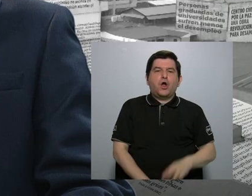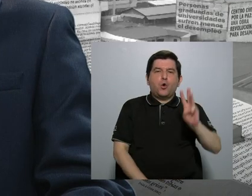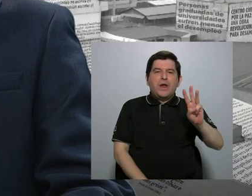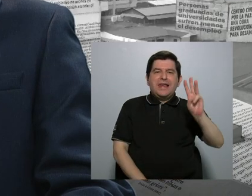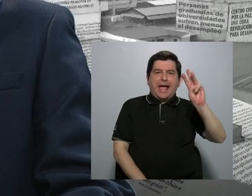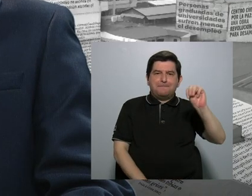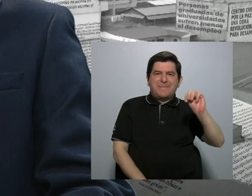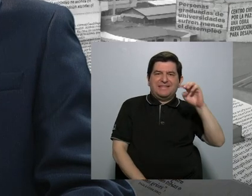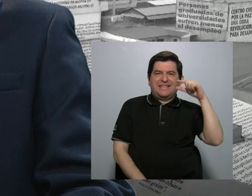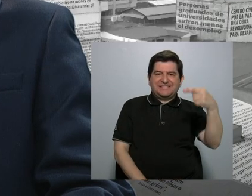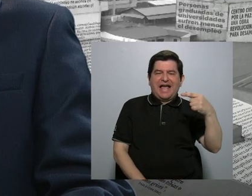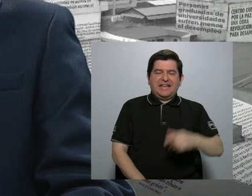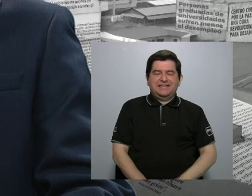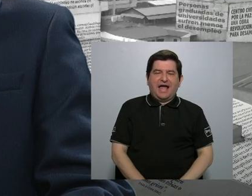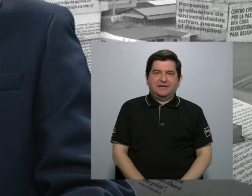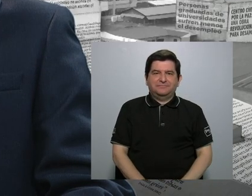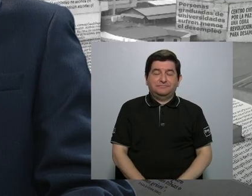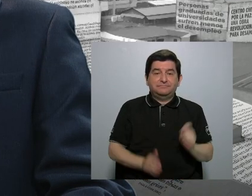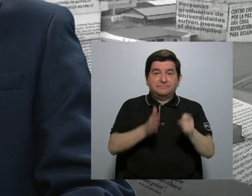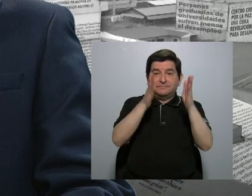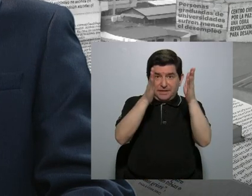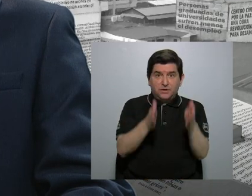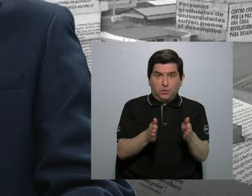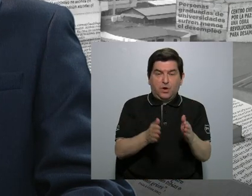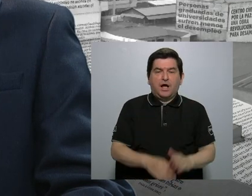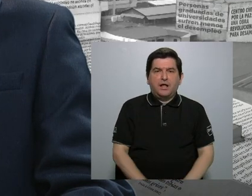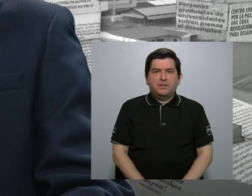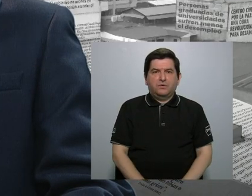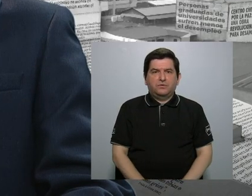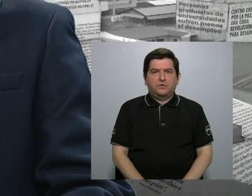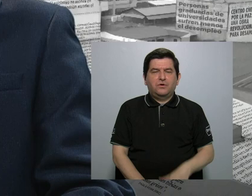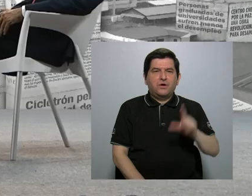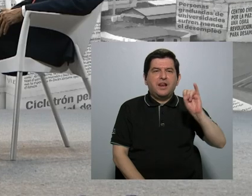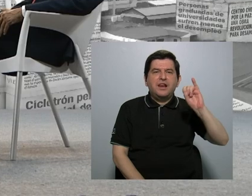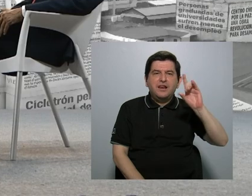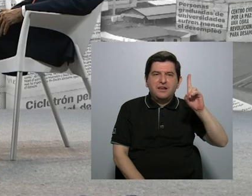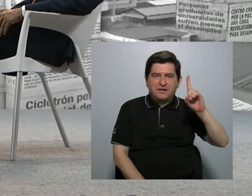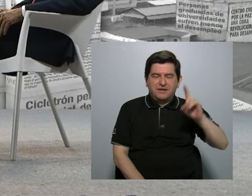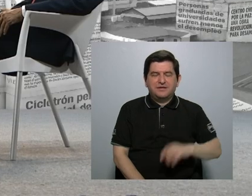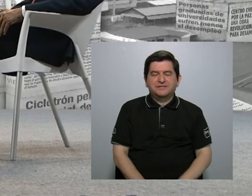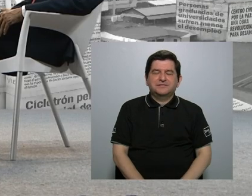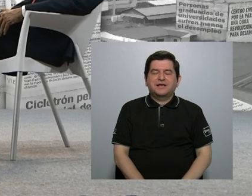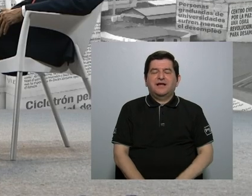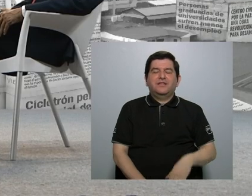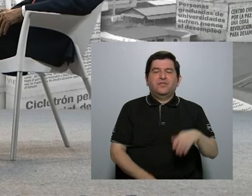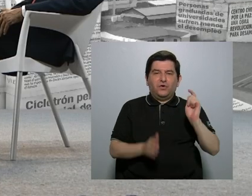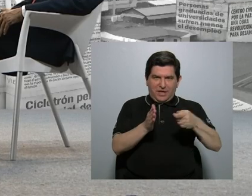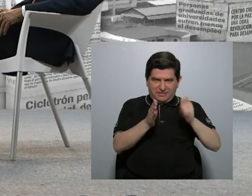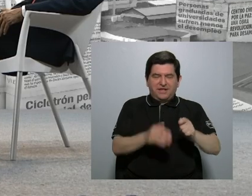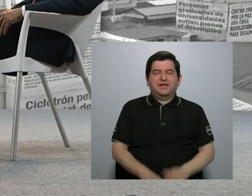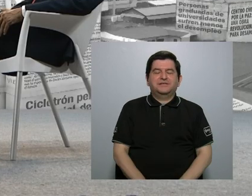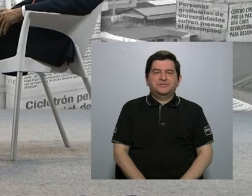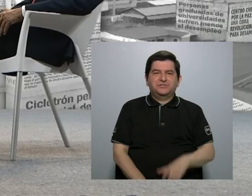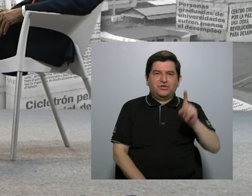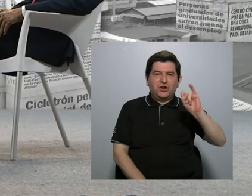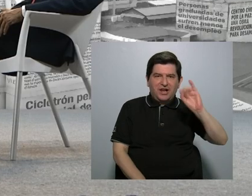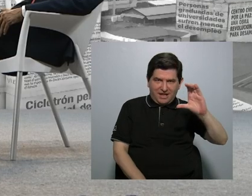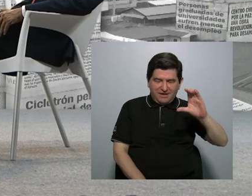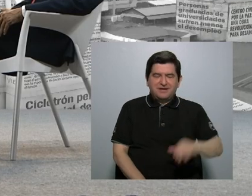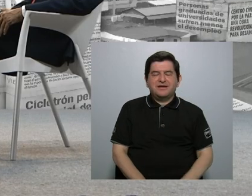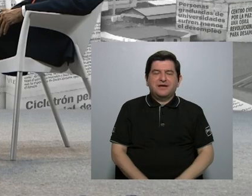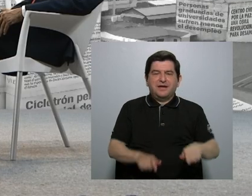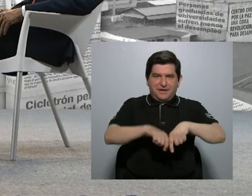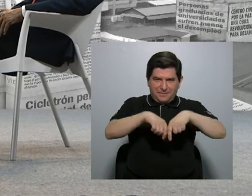Méndez Garita, es abogado, también es licenciado en Derecho, es licenciado en